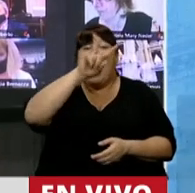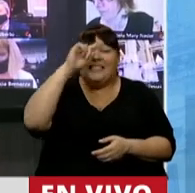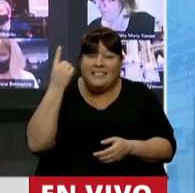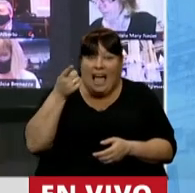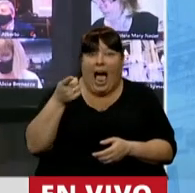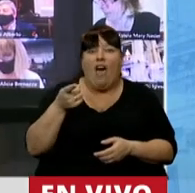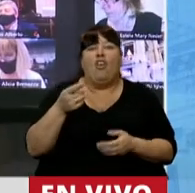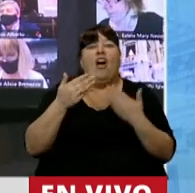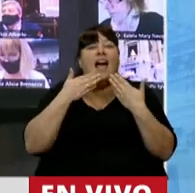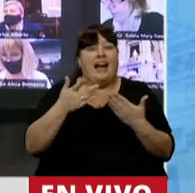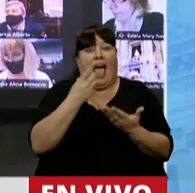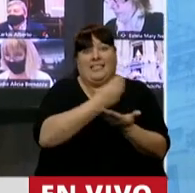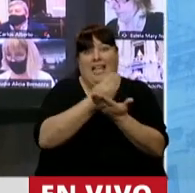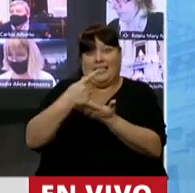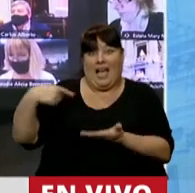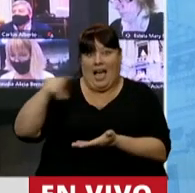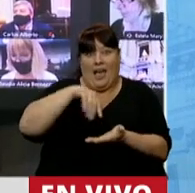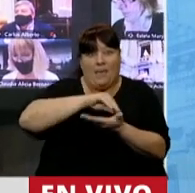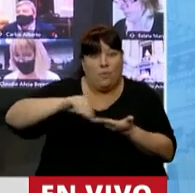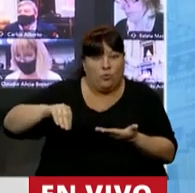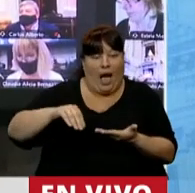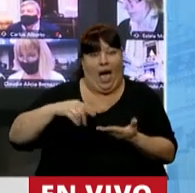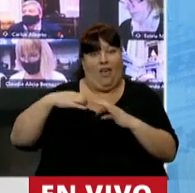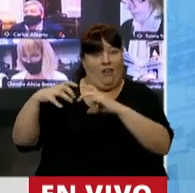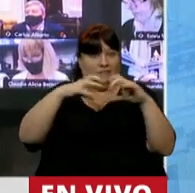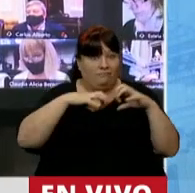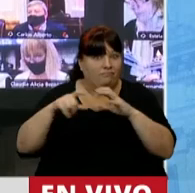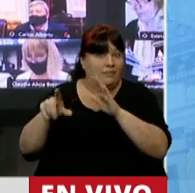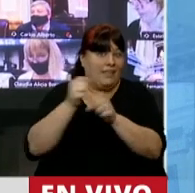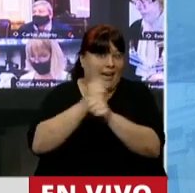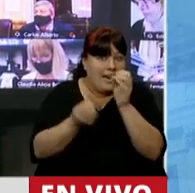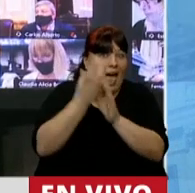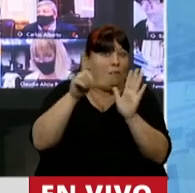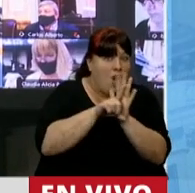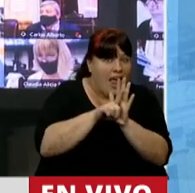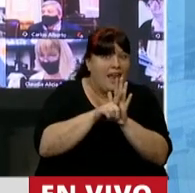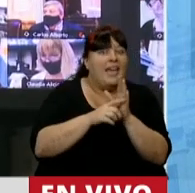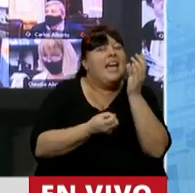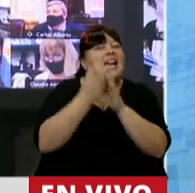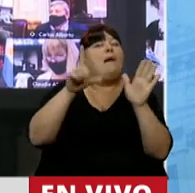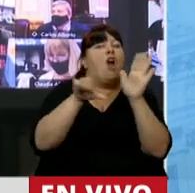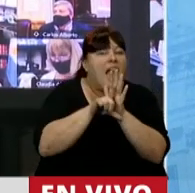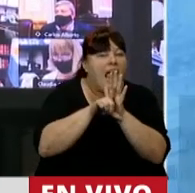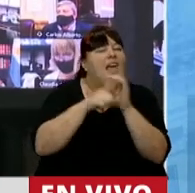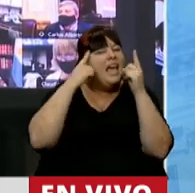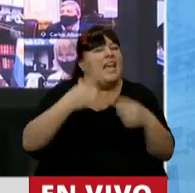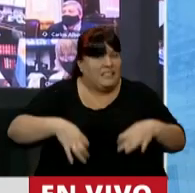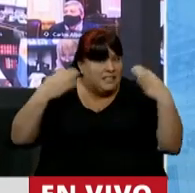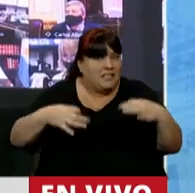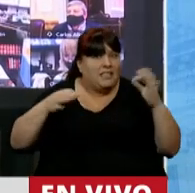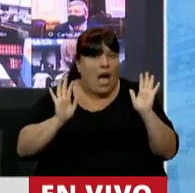a través de su representación en este caso de quienes somos legisladores legisle estableciendo que es